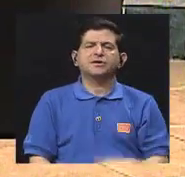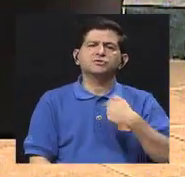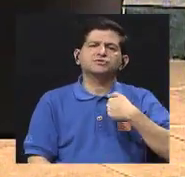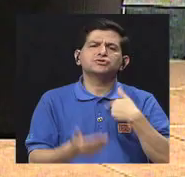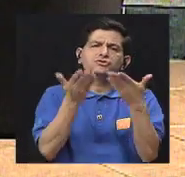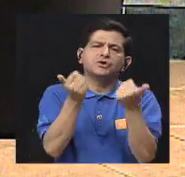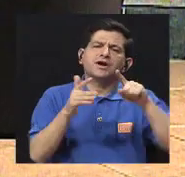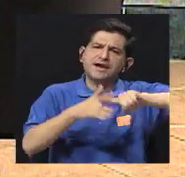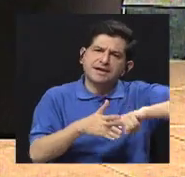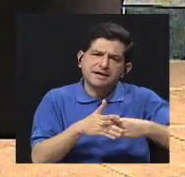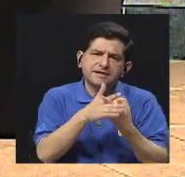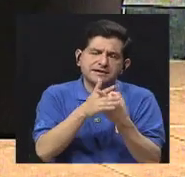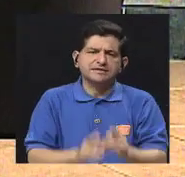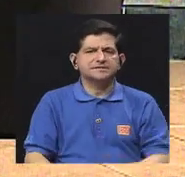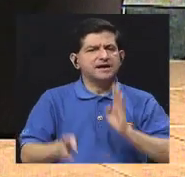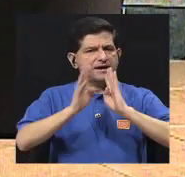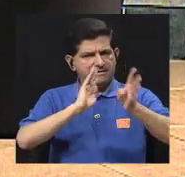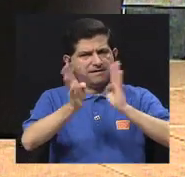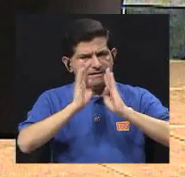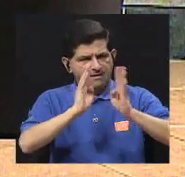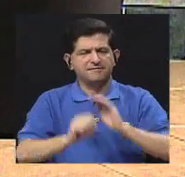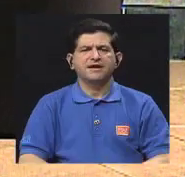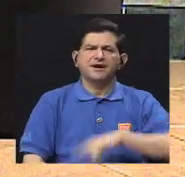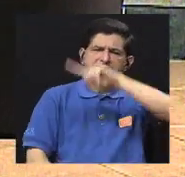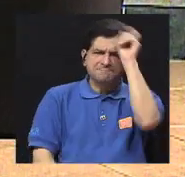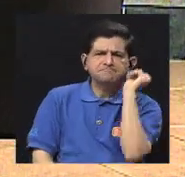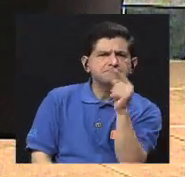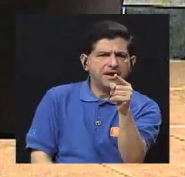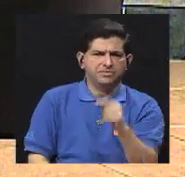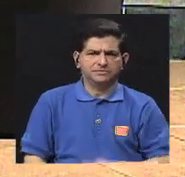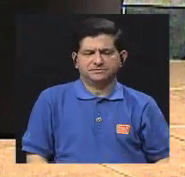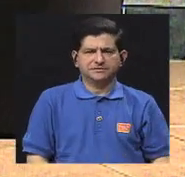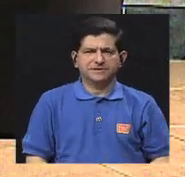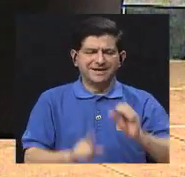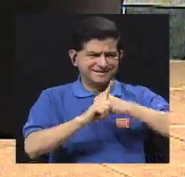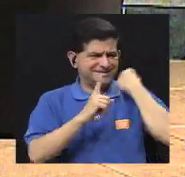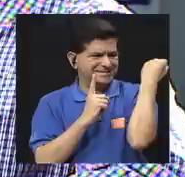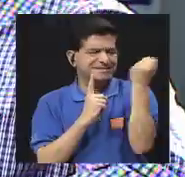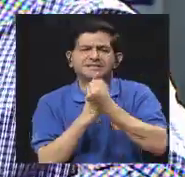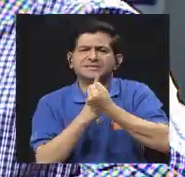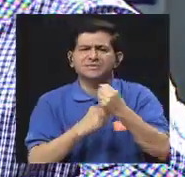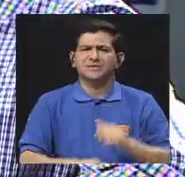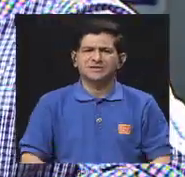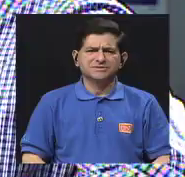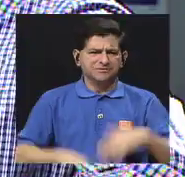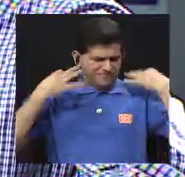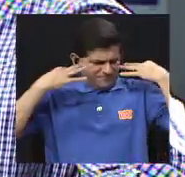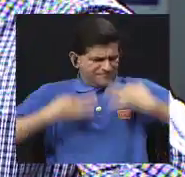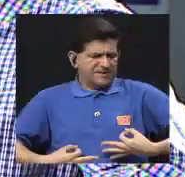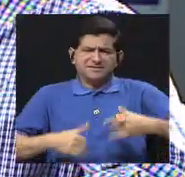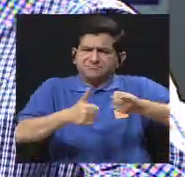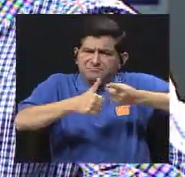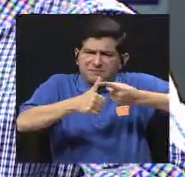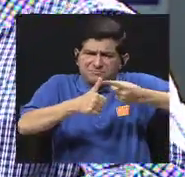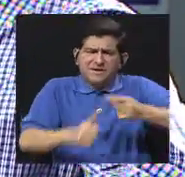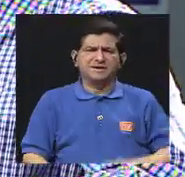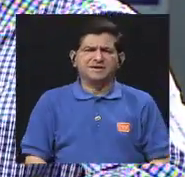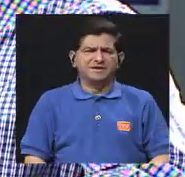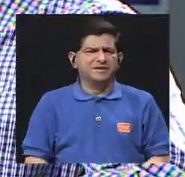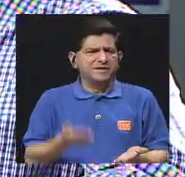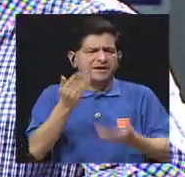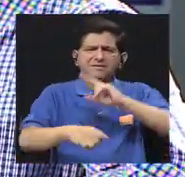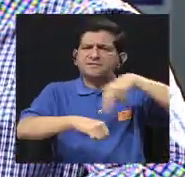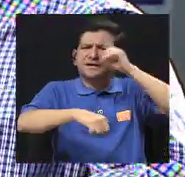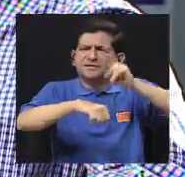vez yo quisiera iniciar, pues, nuestra conversación preguntándole cuáles son las condiciones físicas, primeramente, las que